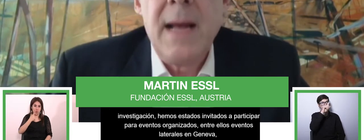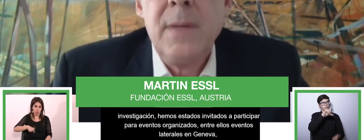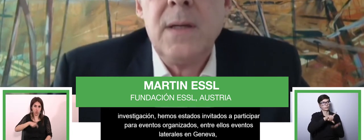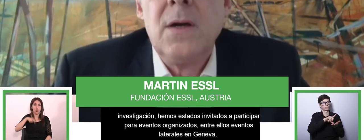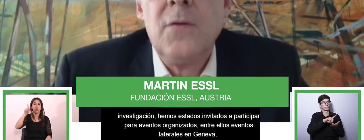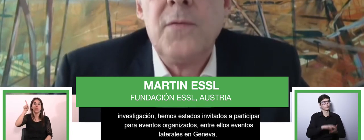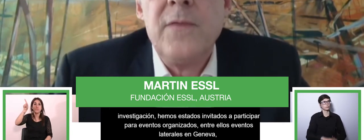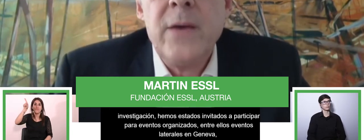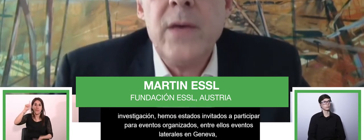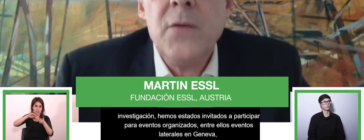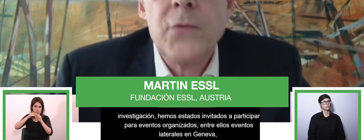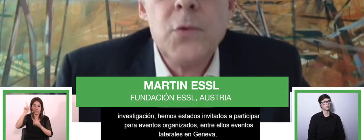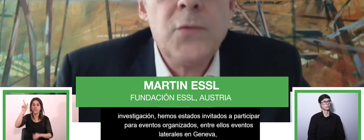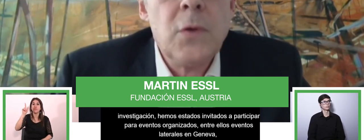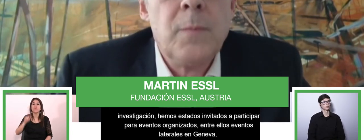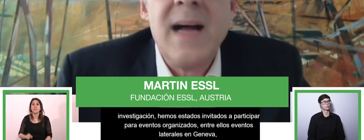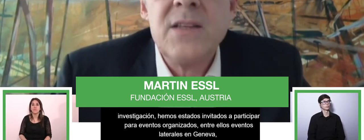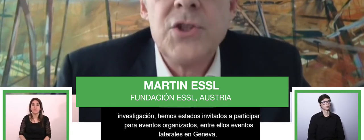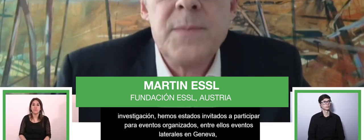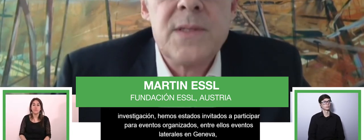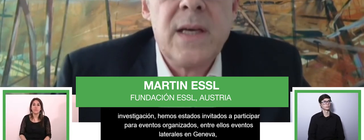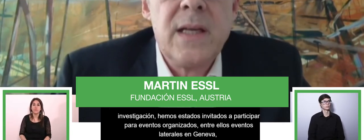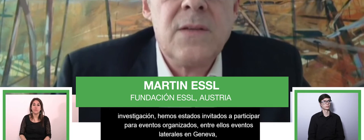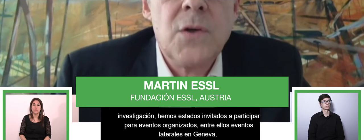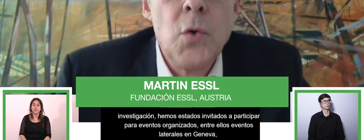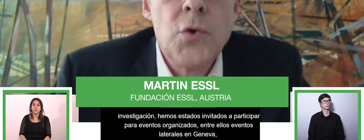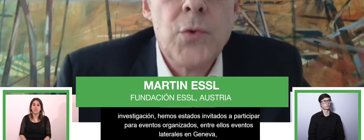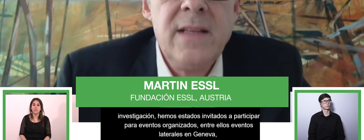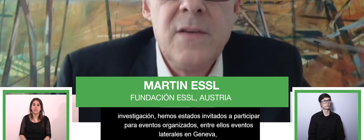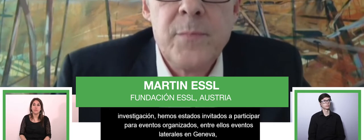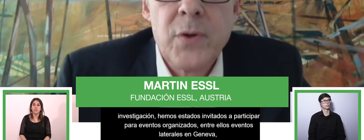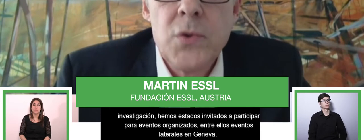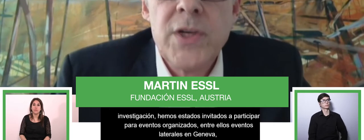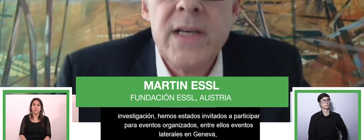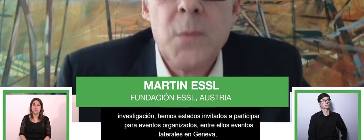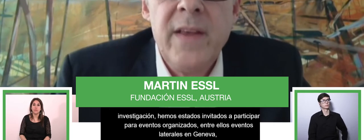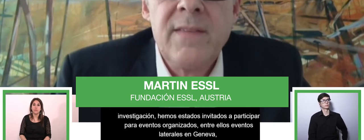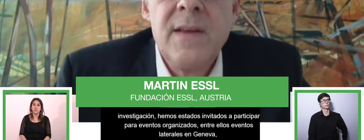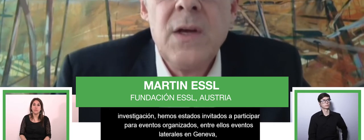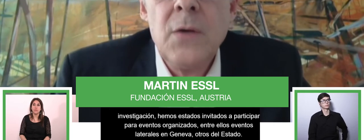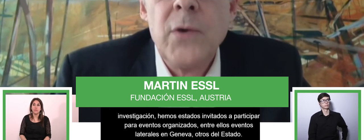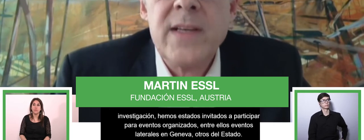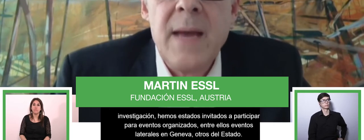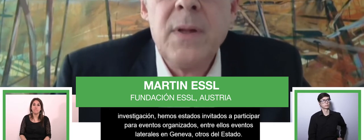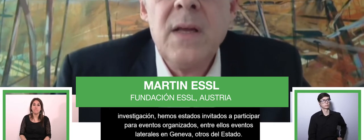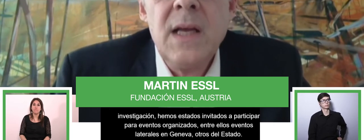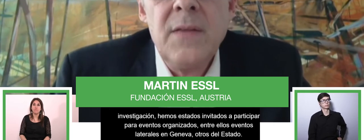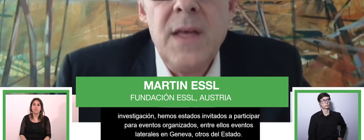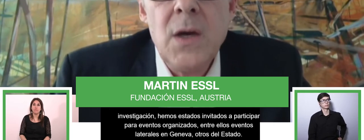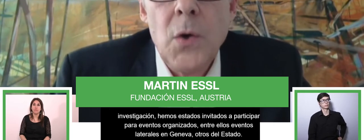También hemos tenido la oportunidad de establecer una cantidad de alianzas muy fructíferas y proyectos co